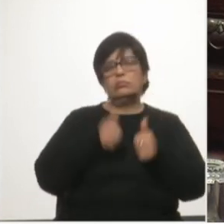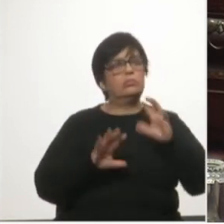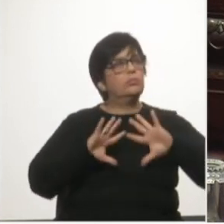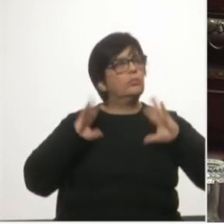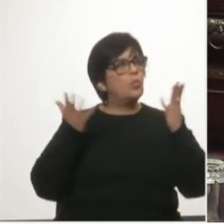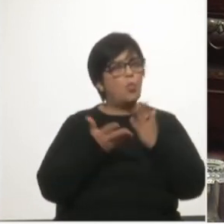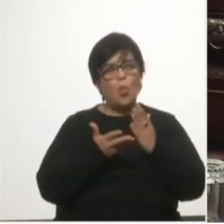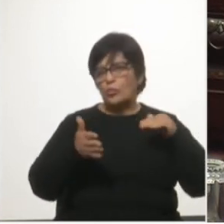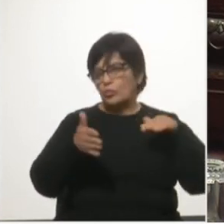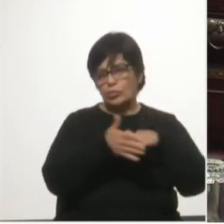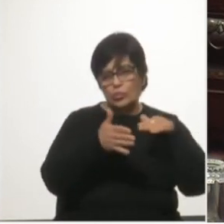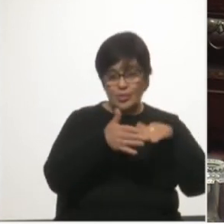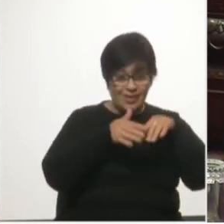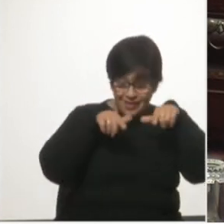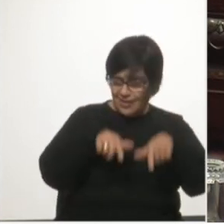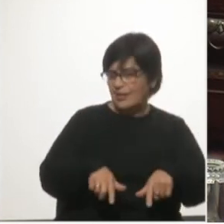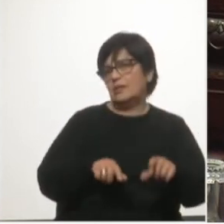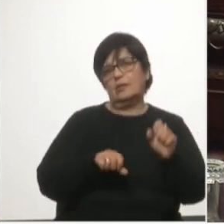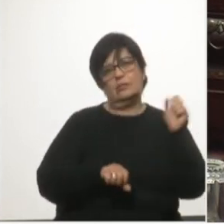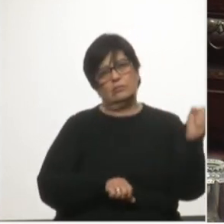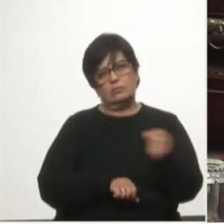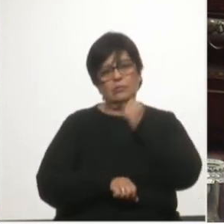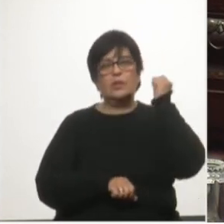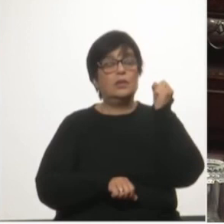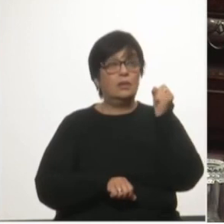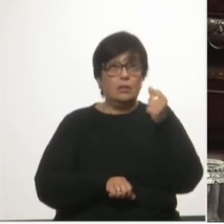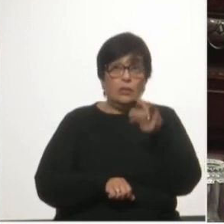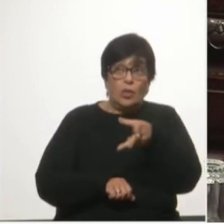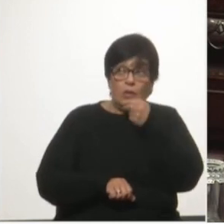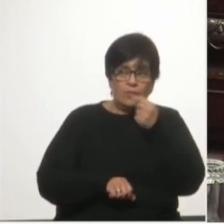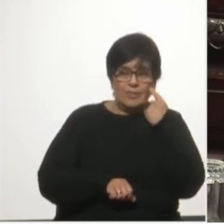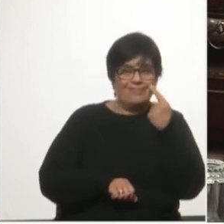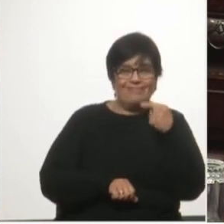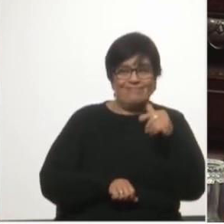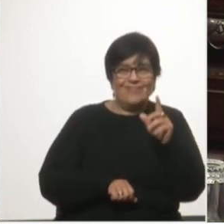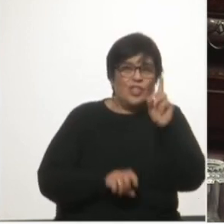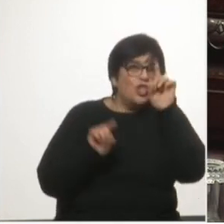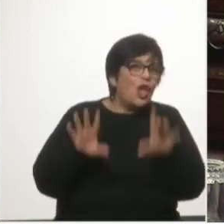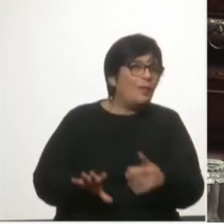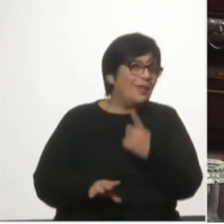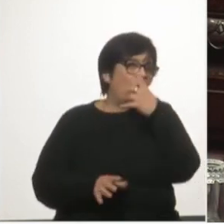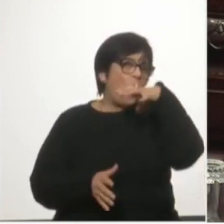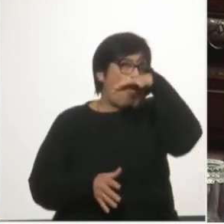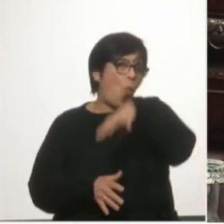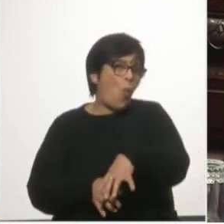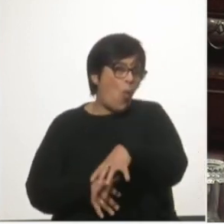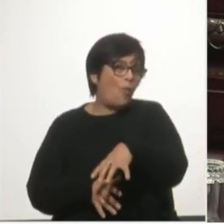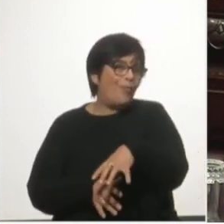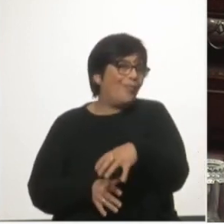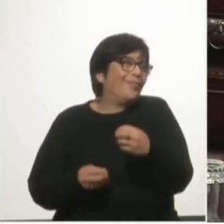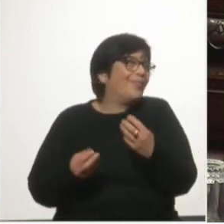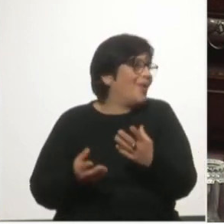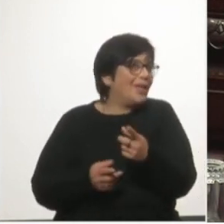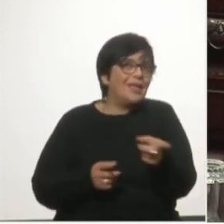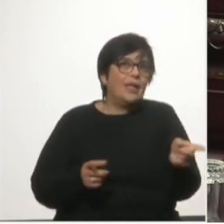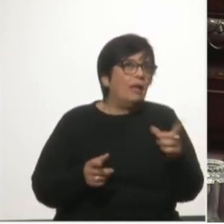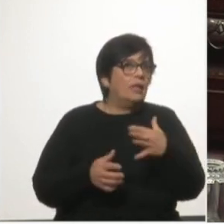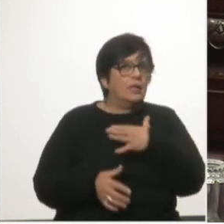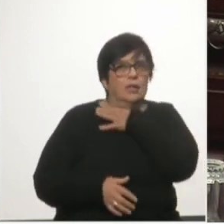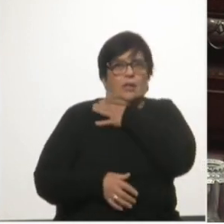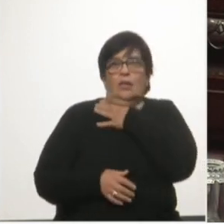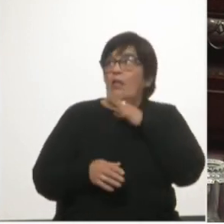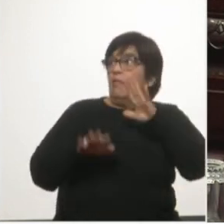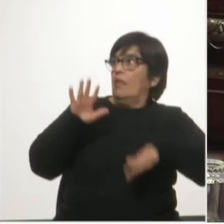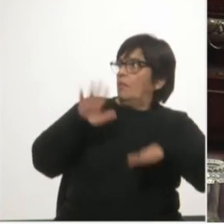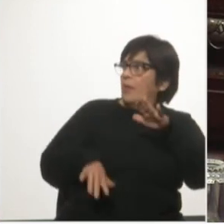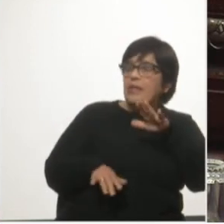para nosotros esto es fundamental no vemos con buenos ojos que haya solamente una terminal porque quedaríamos atados a